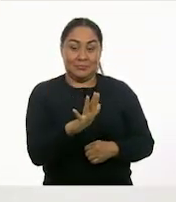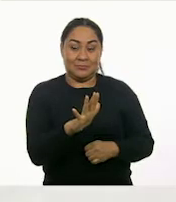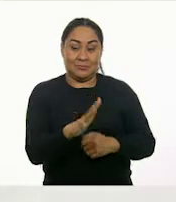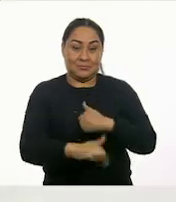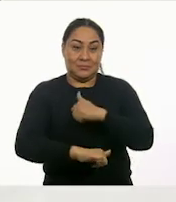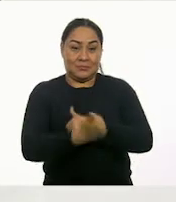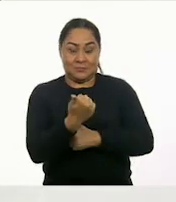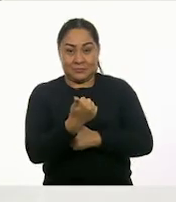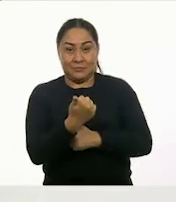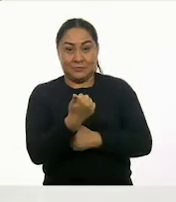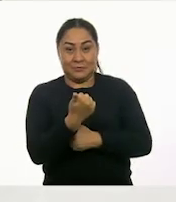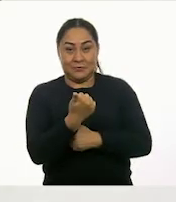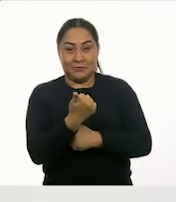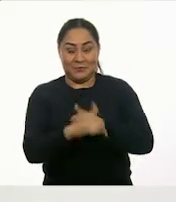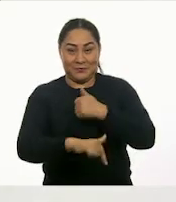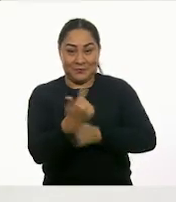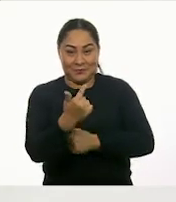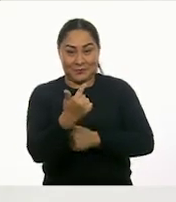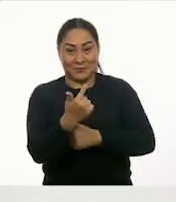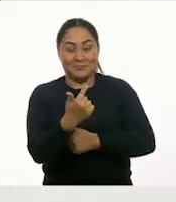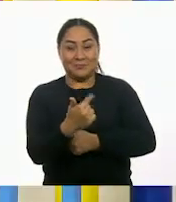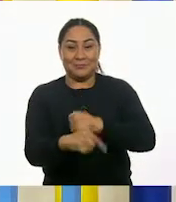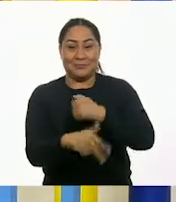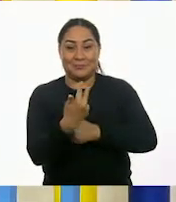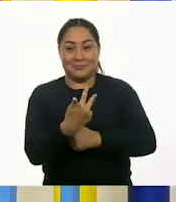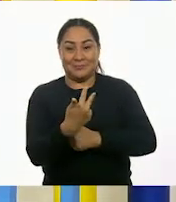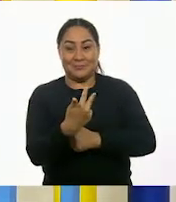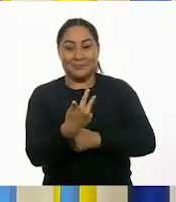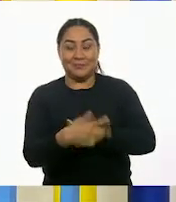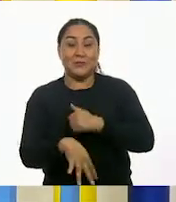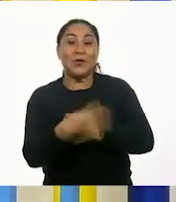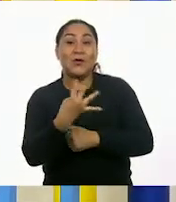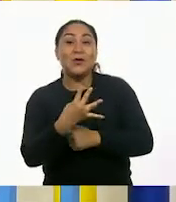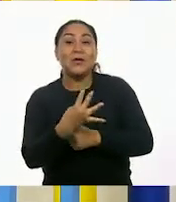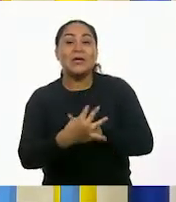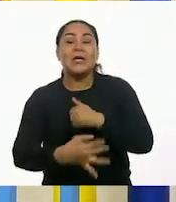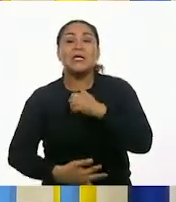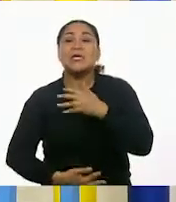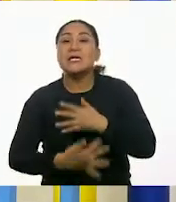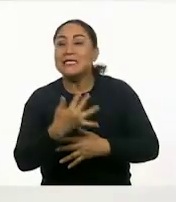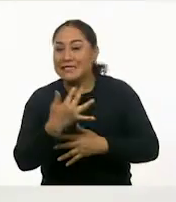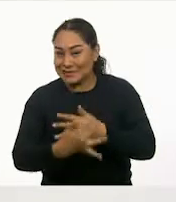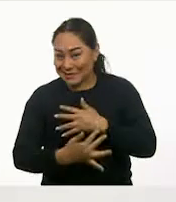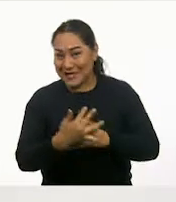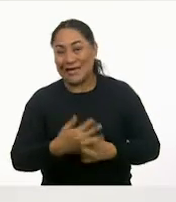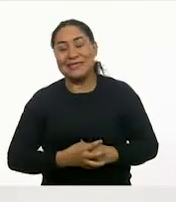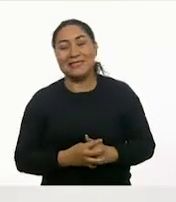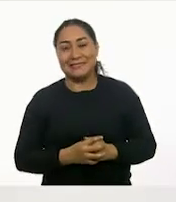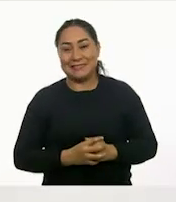diez, once, doce, trece, catorce, quince.